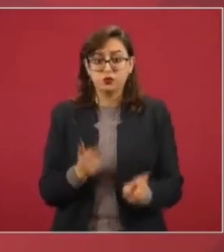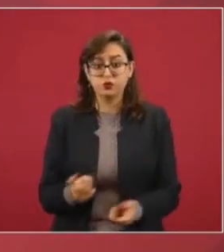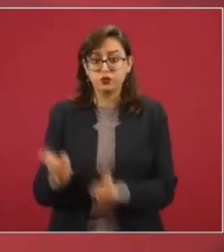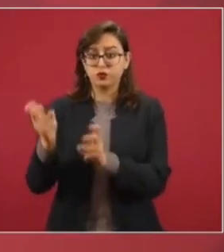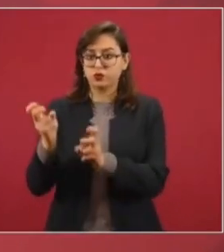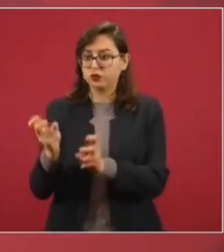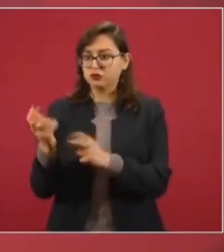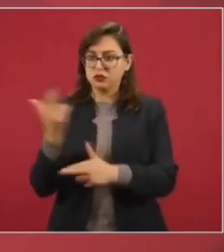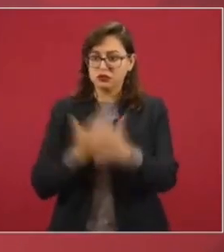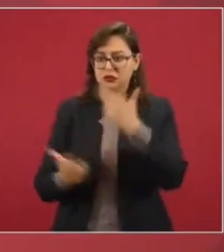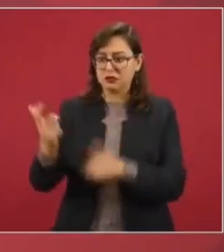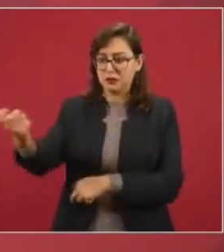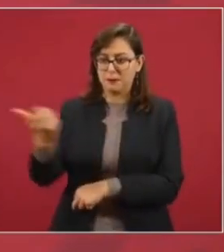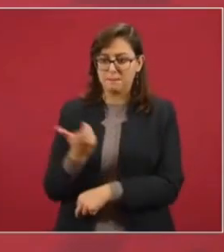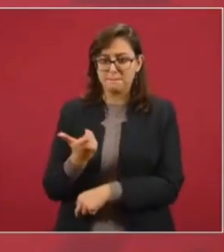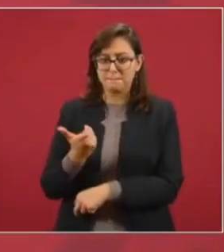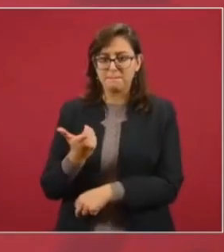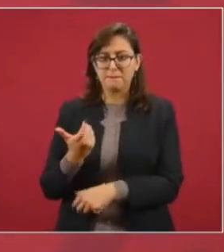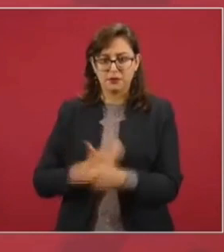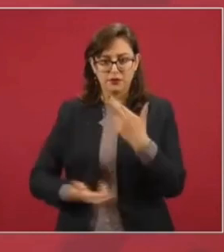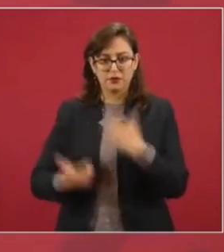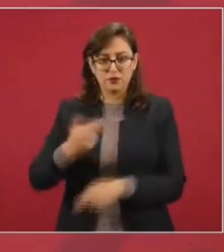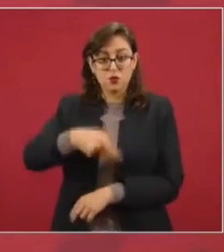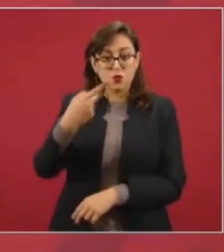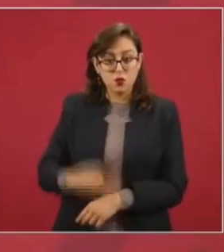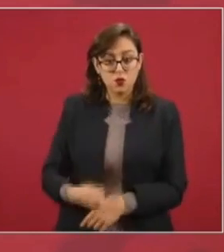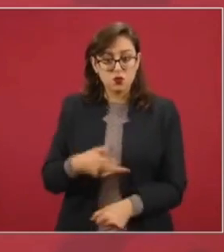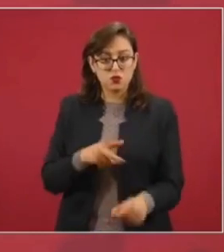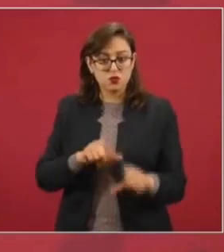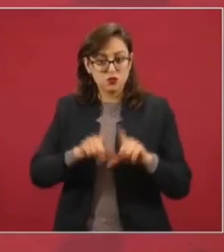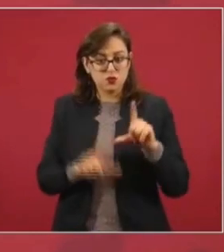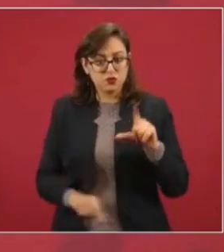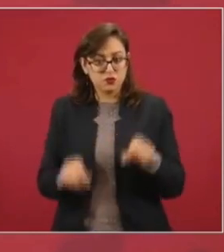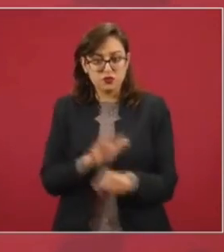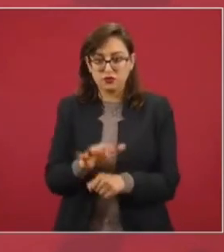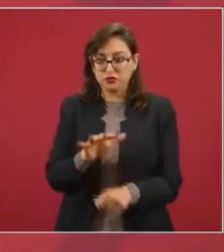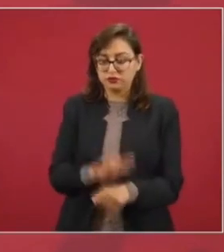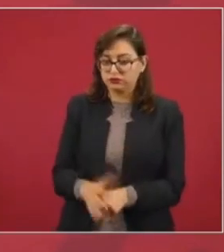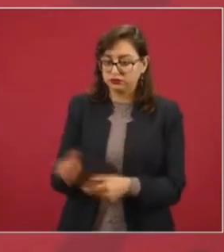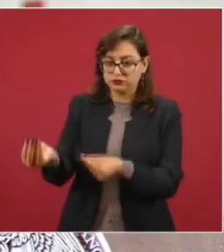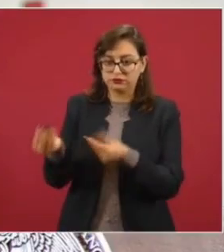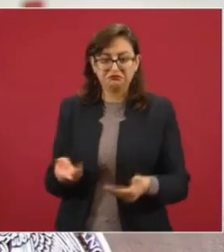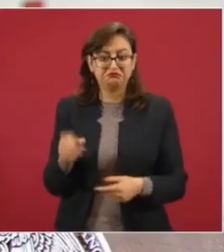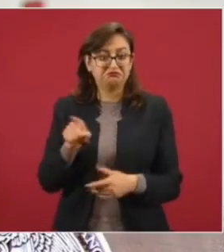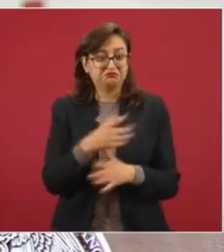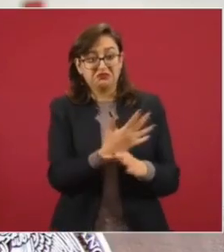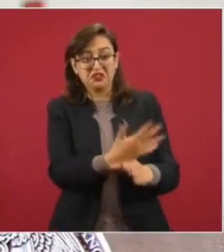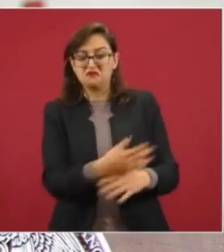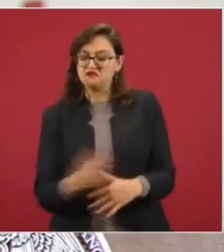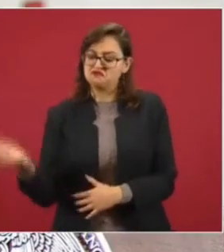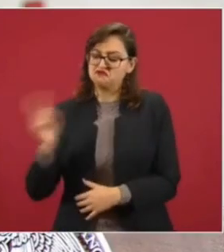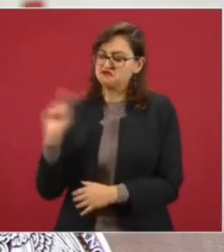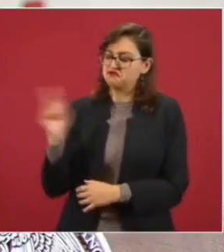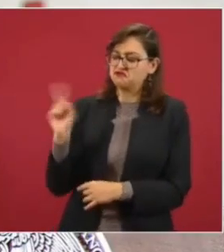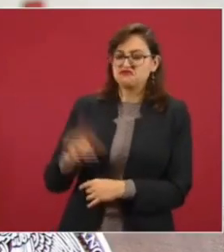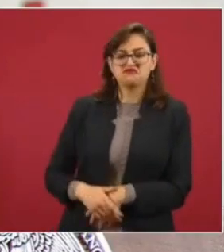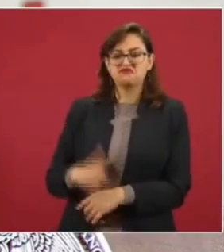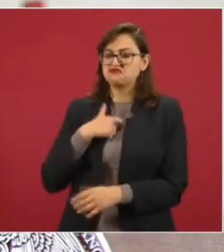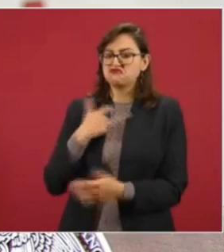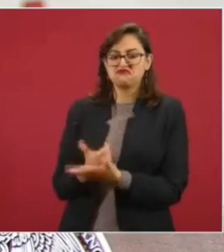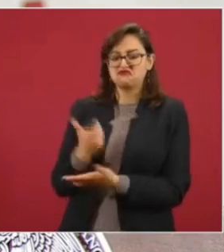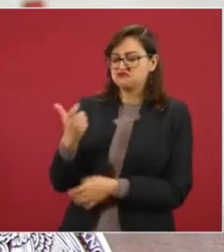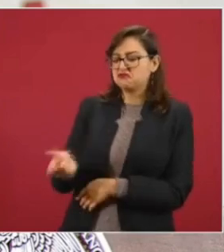Entonces, el señor dijo, no, no, no tengo nada que devolver. Últimamente